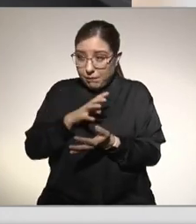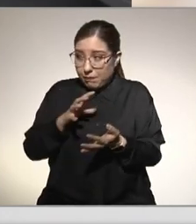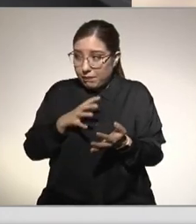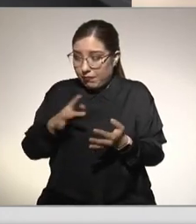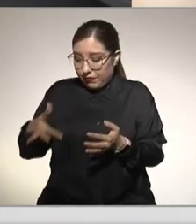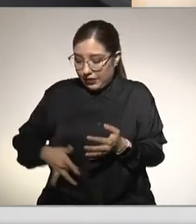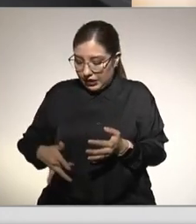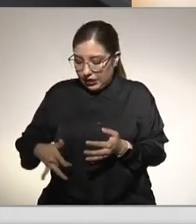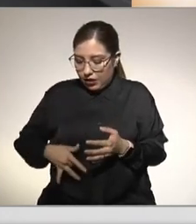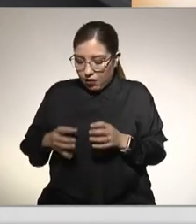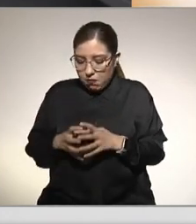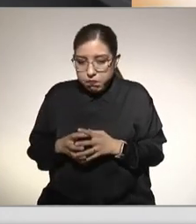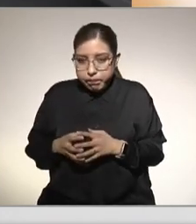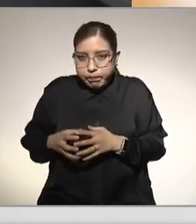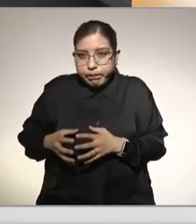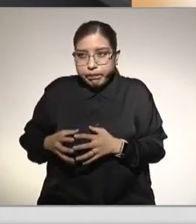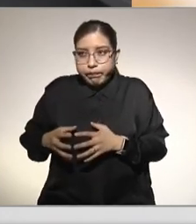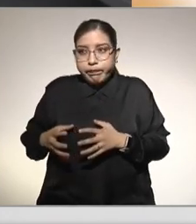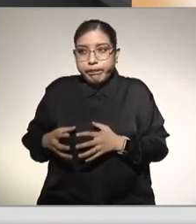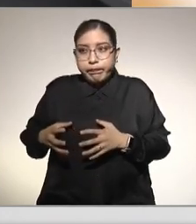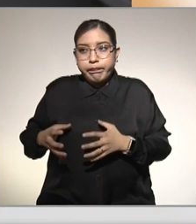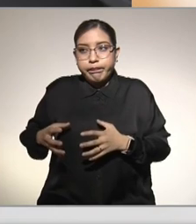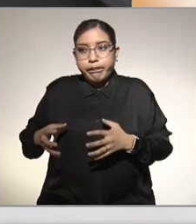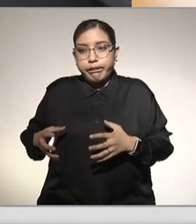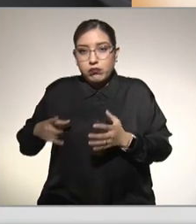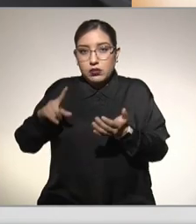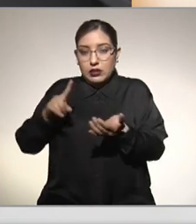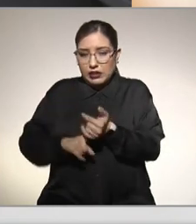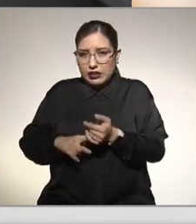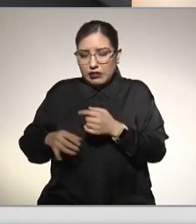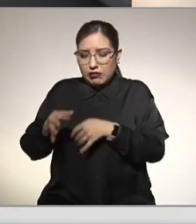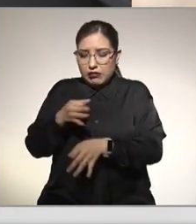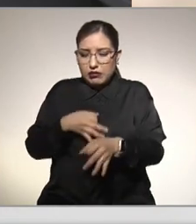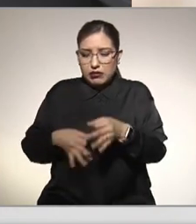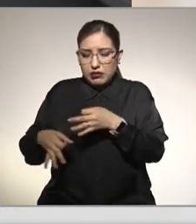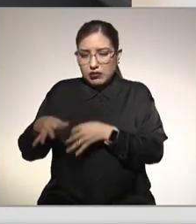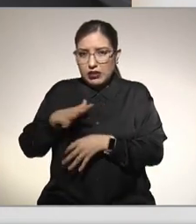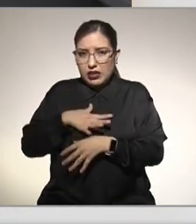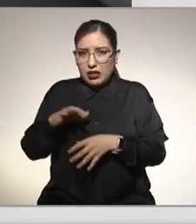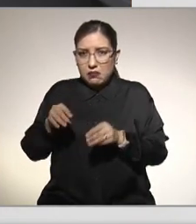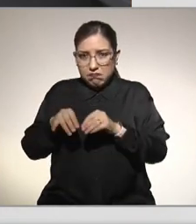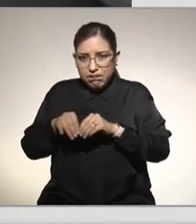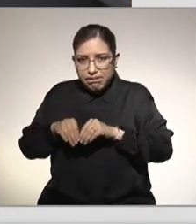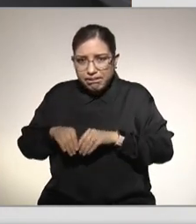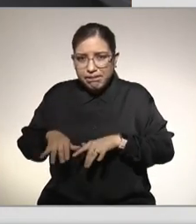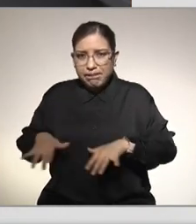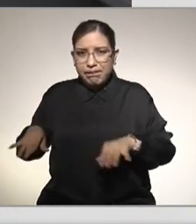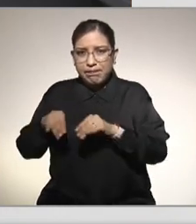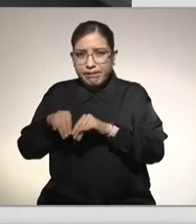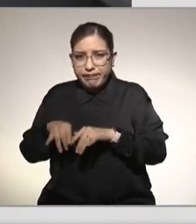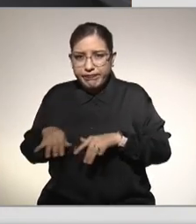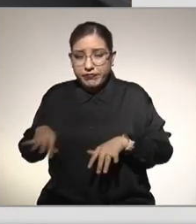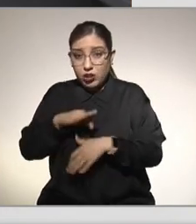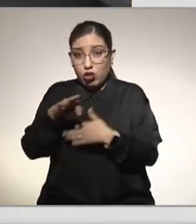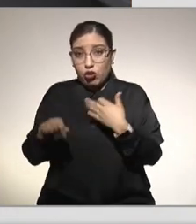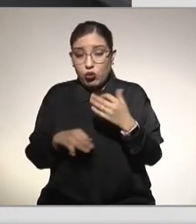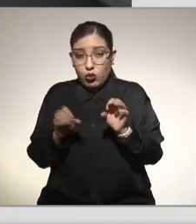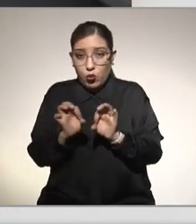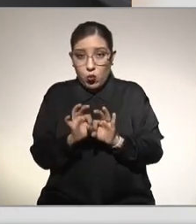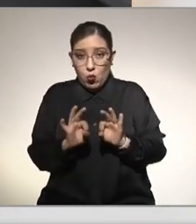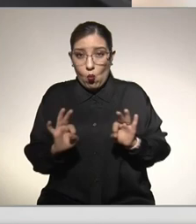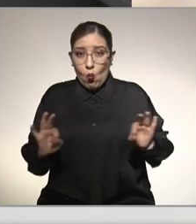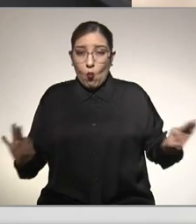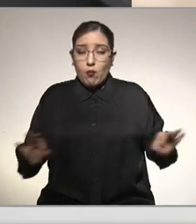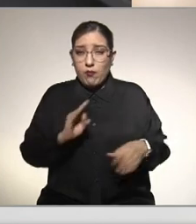que sale dentro de cada una de las células hepáticas y se empieza a distribuir a los conductos y luego al